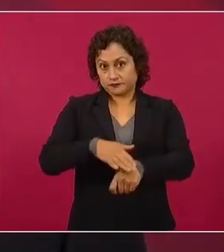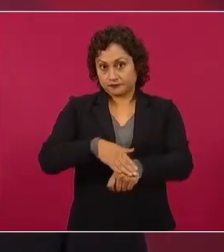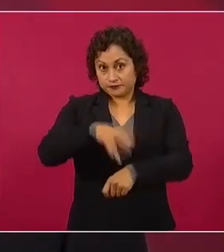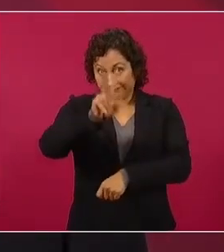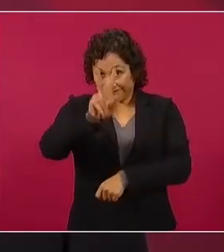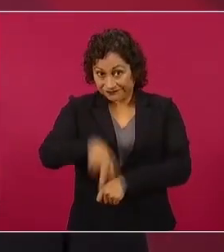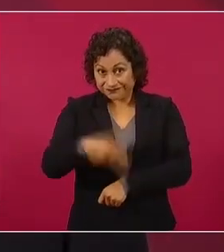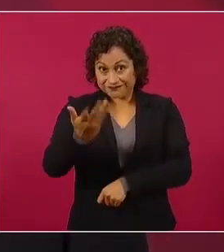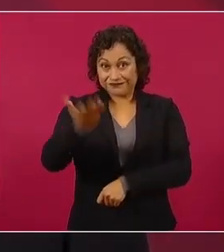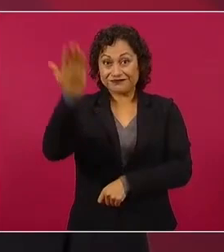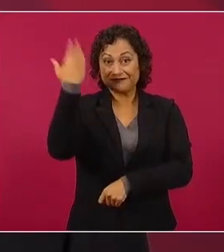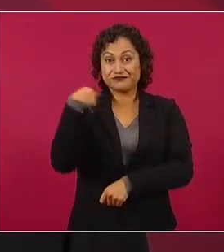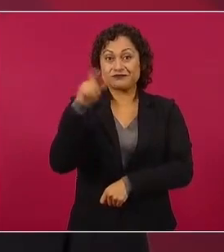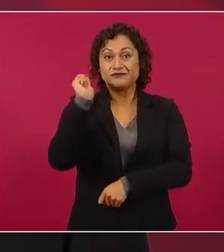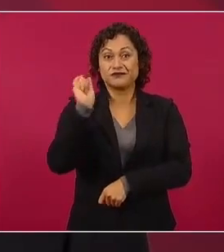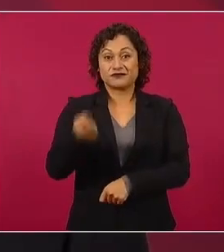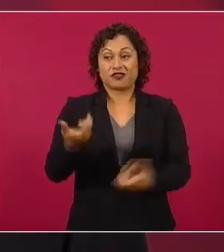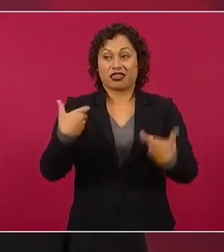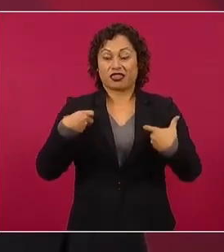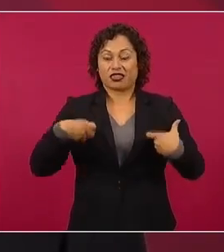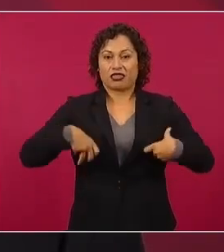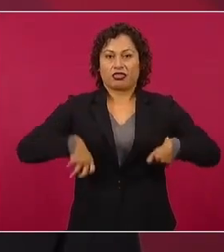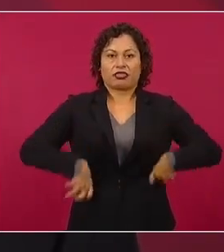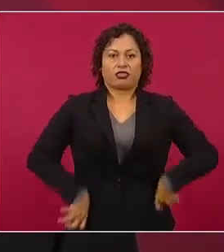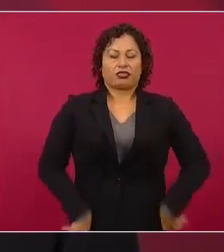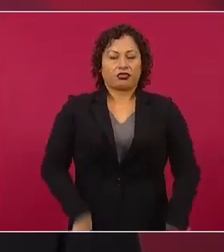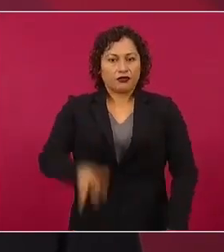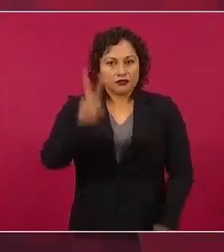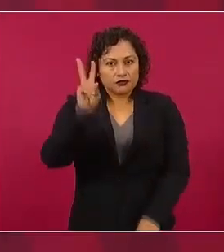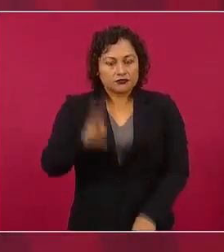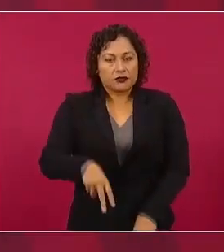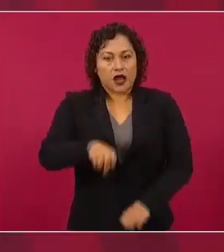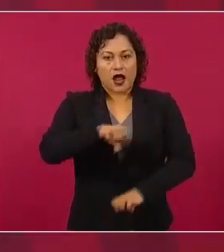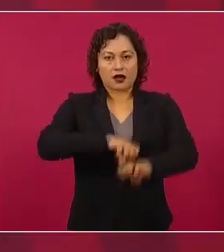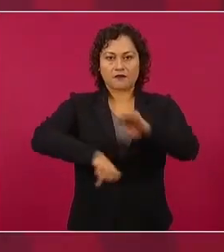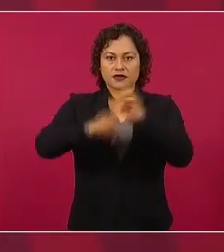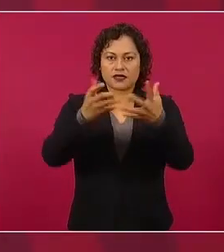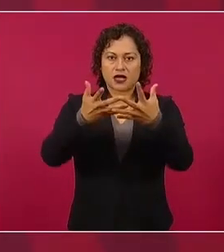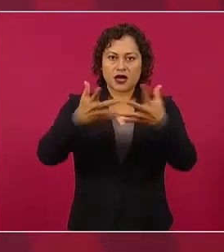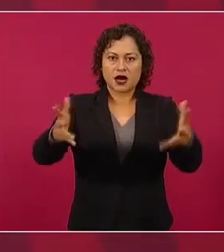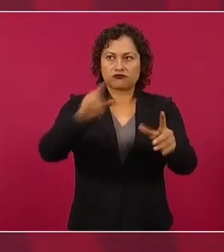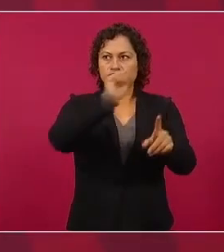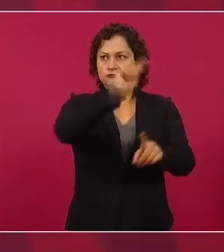las grandes corporaciones. Entonces,